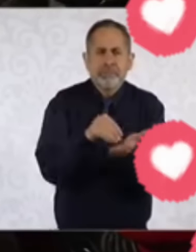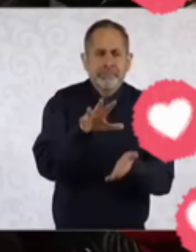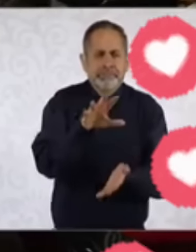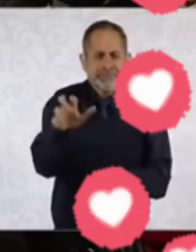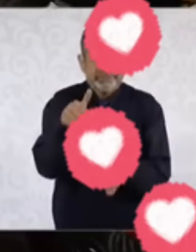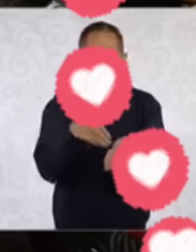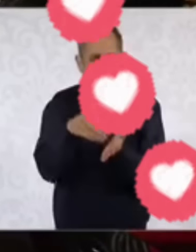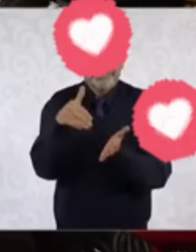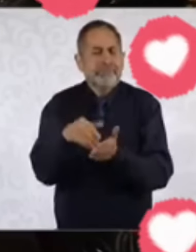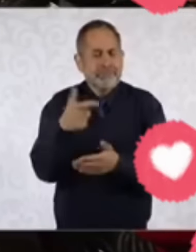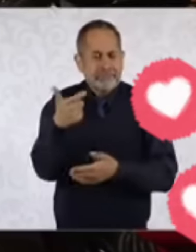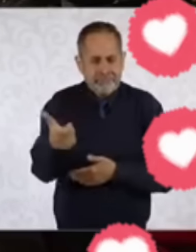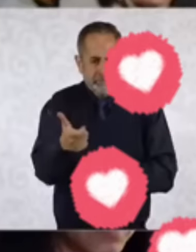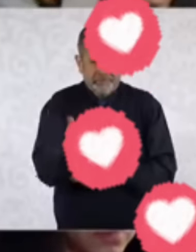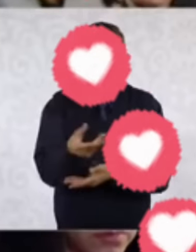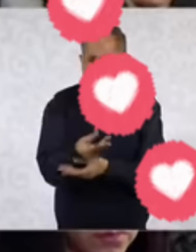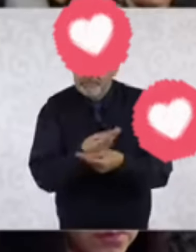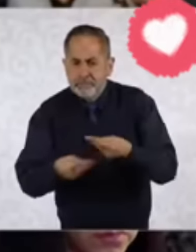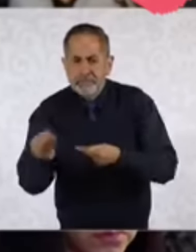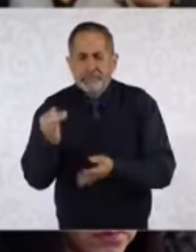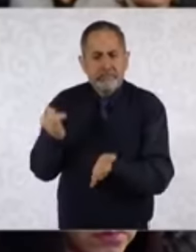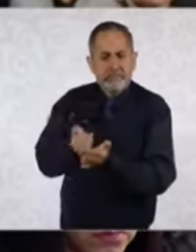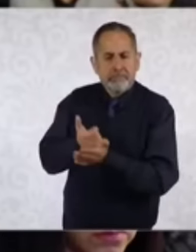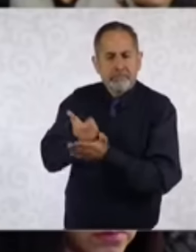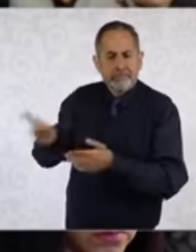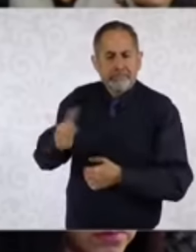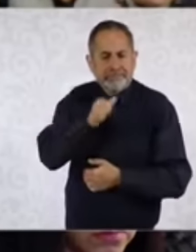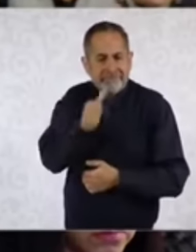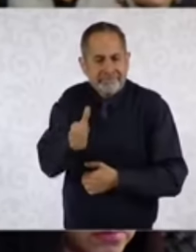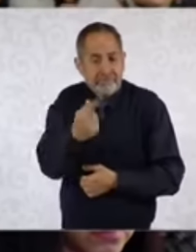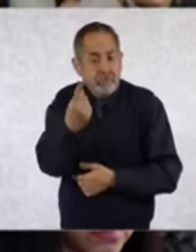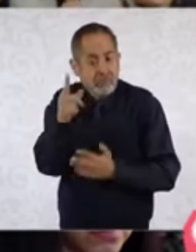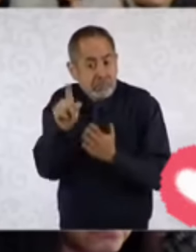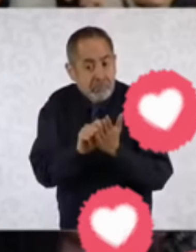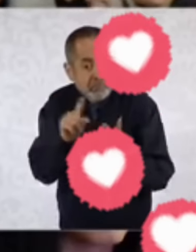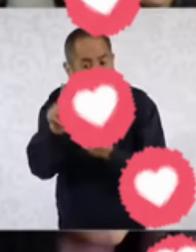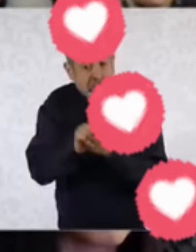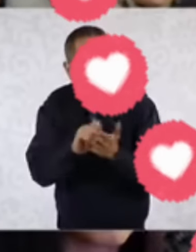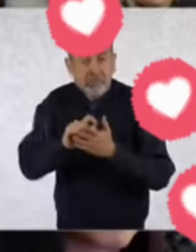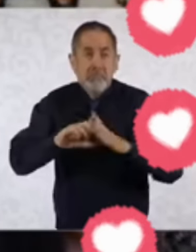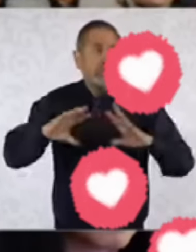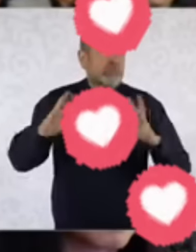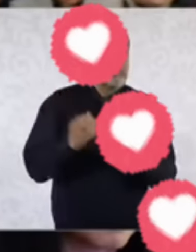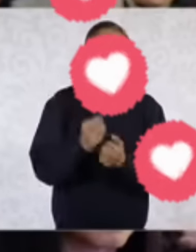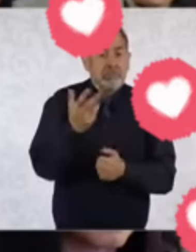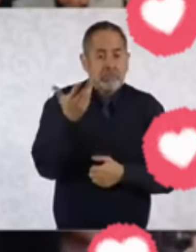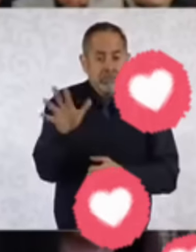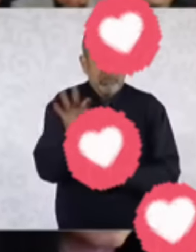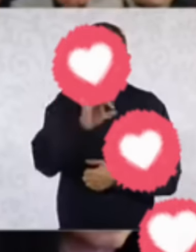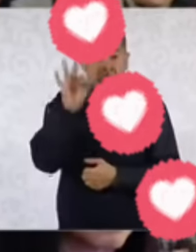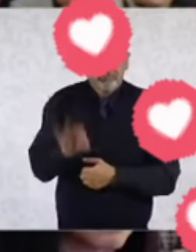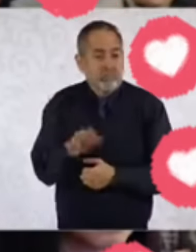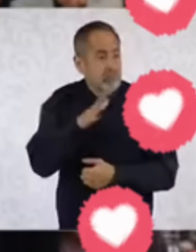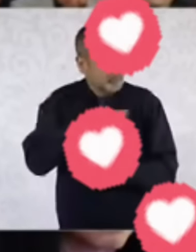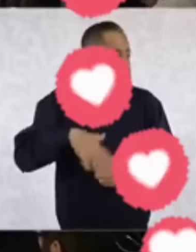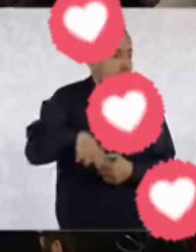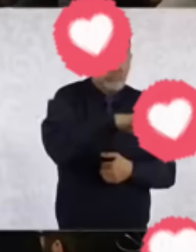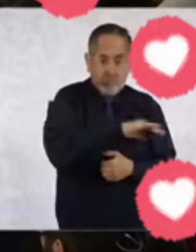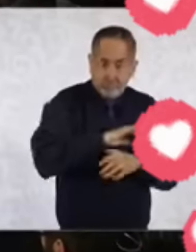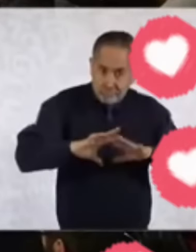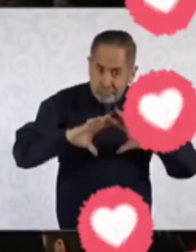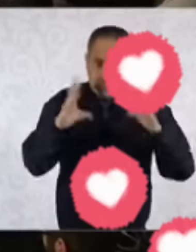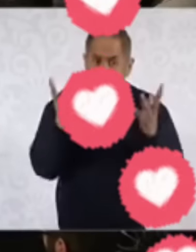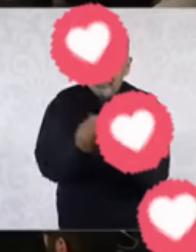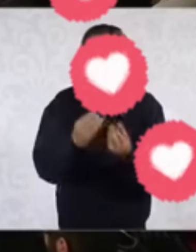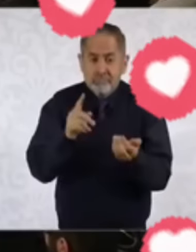millones de pesos de desvío fiscal mensual que representa más o menos el 10% del mercado de este